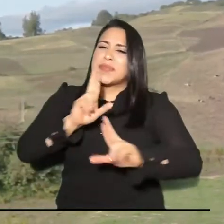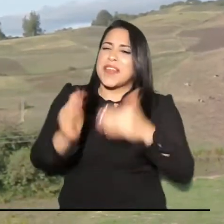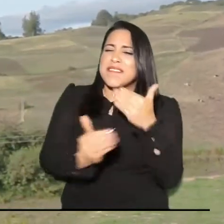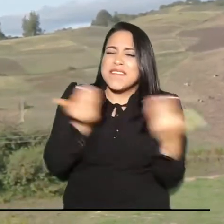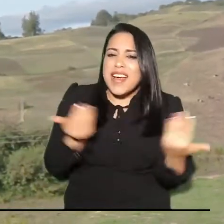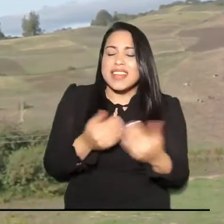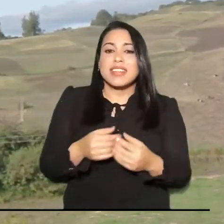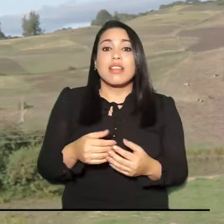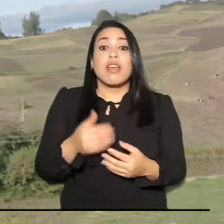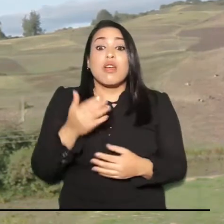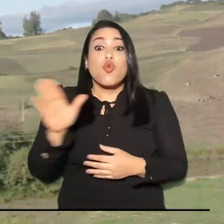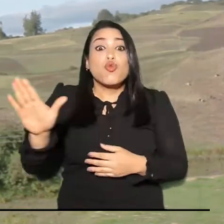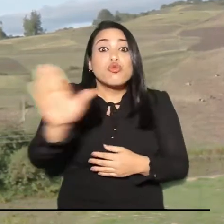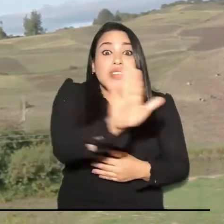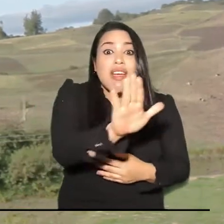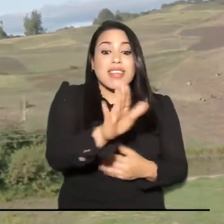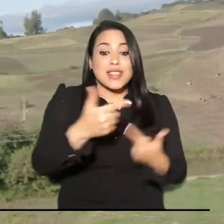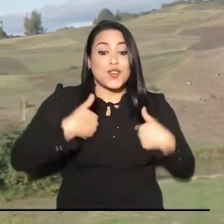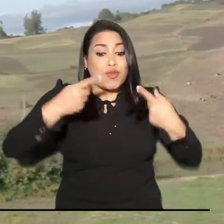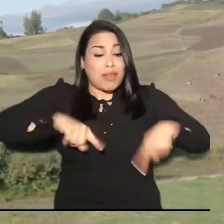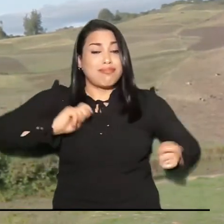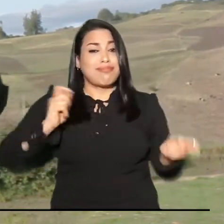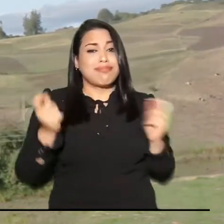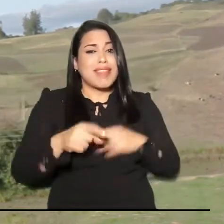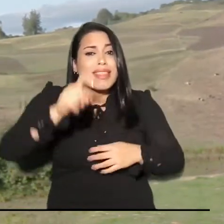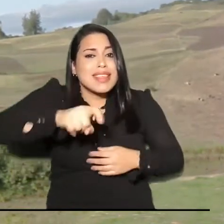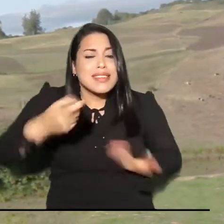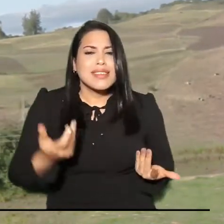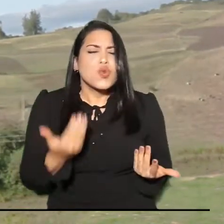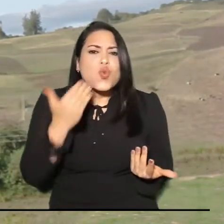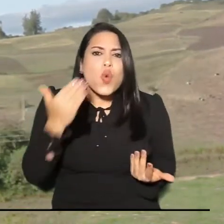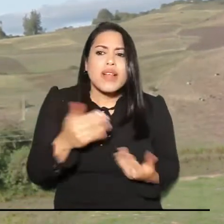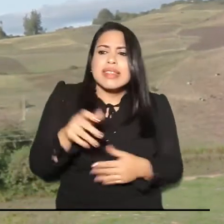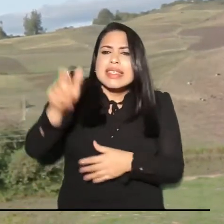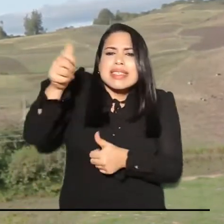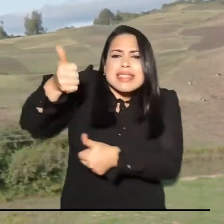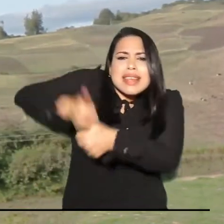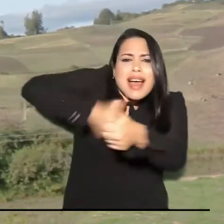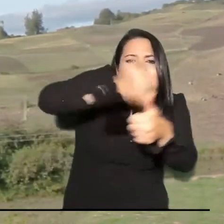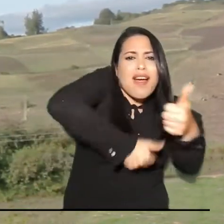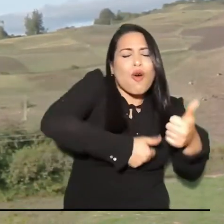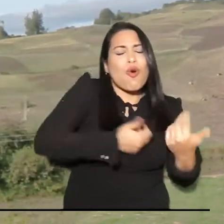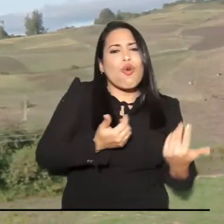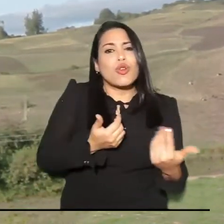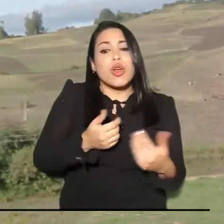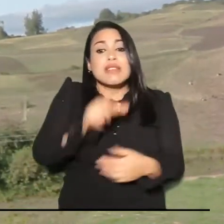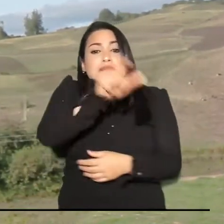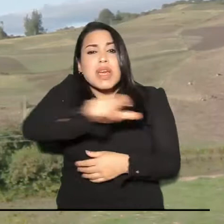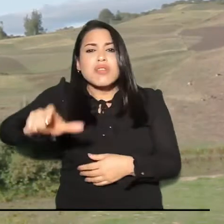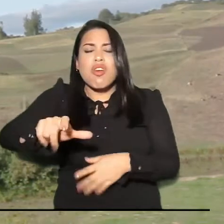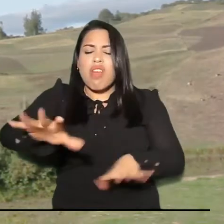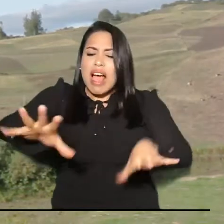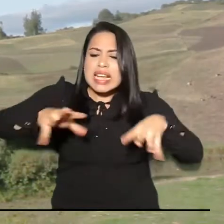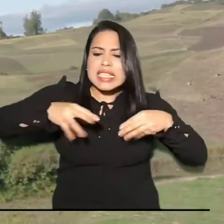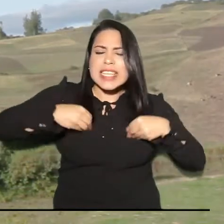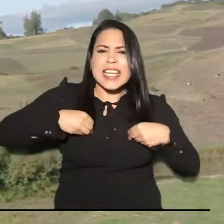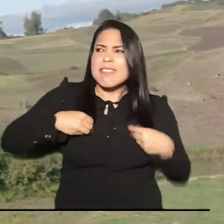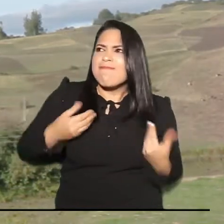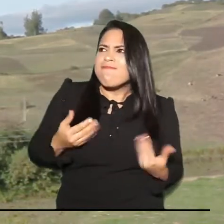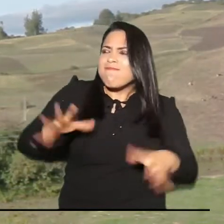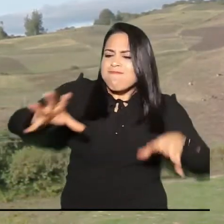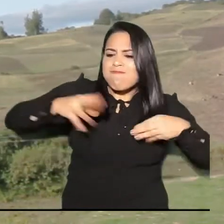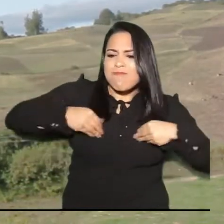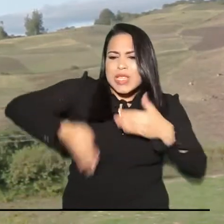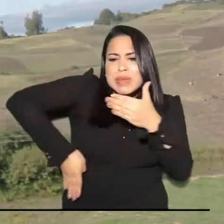respuesta es sencilla. Vamos a empezar por usted y por mí. Vamos a empezar por cada uno de nosotros, los que no estamos